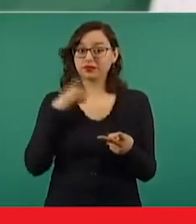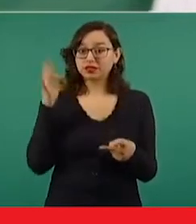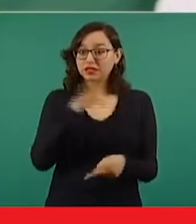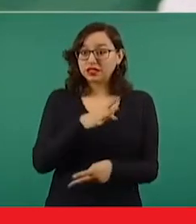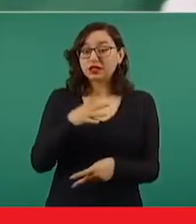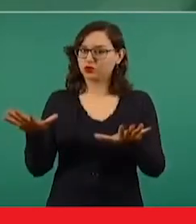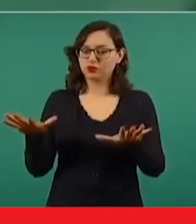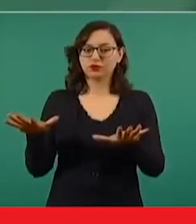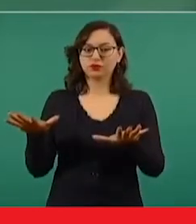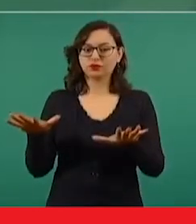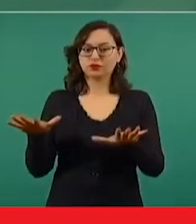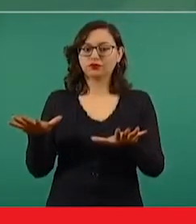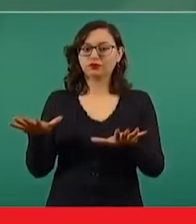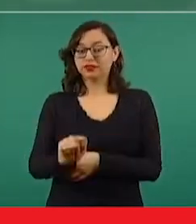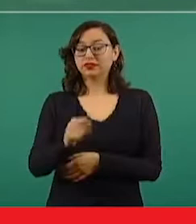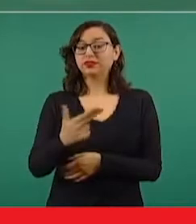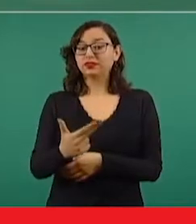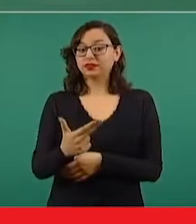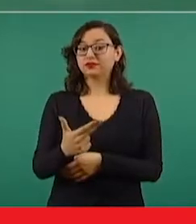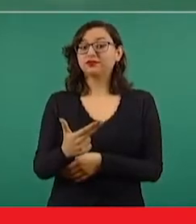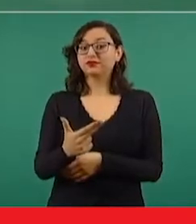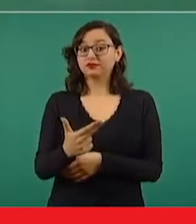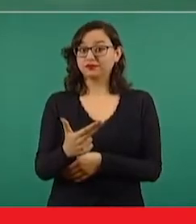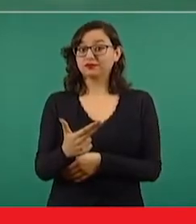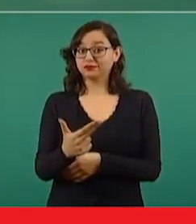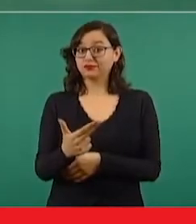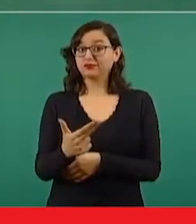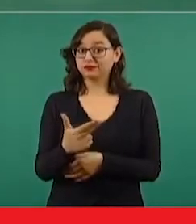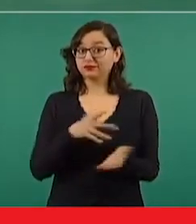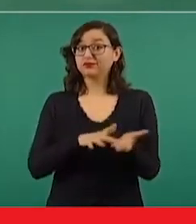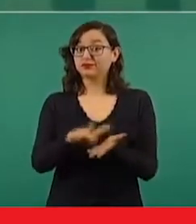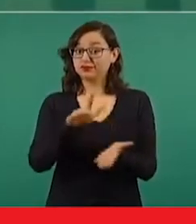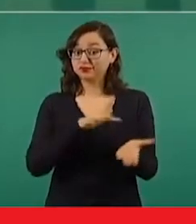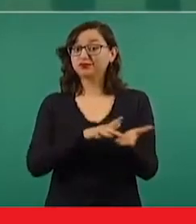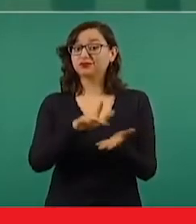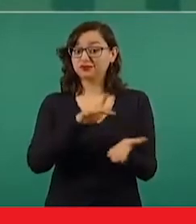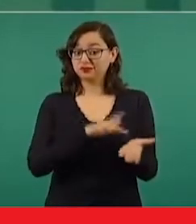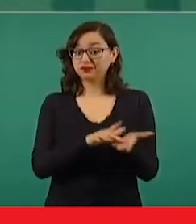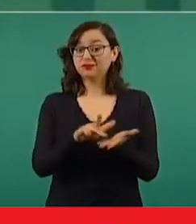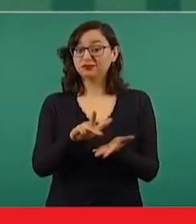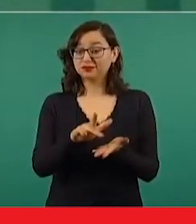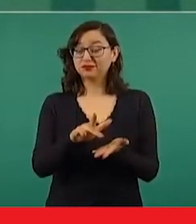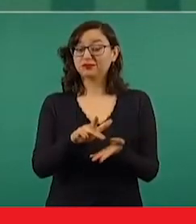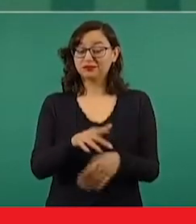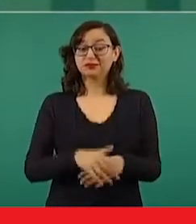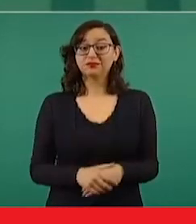informada apoyó a Pinochet. La clase media, ya lo dijimos,